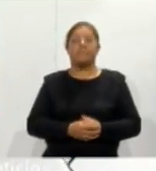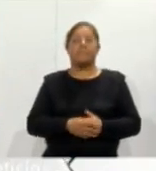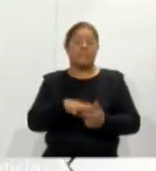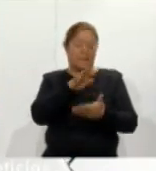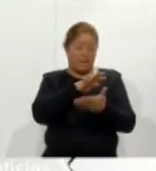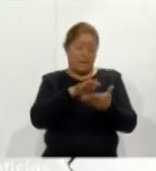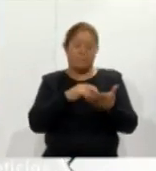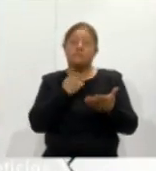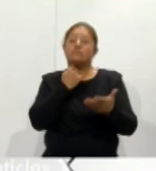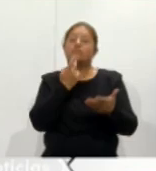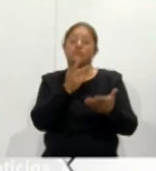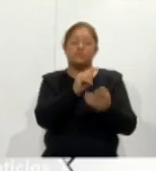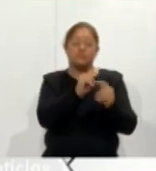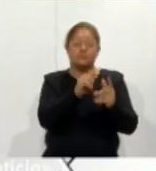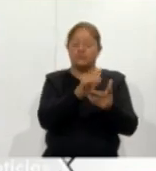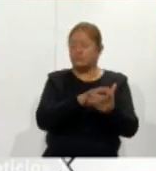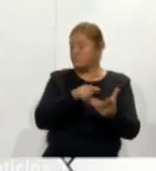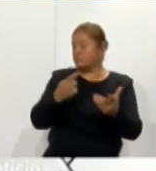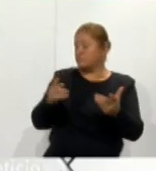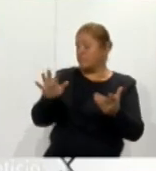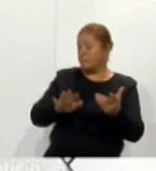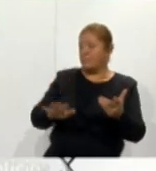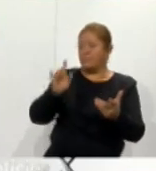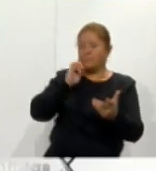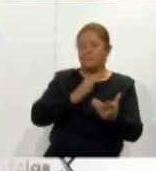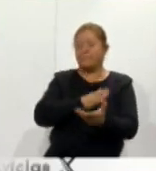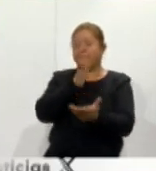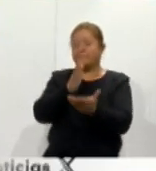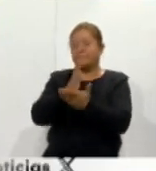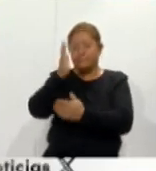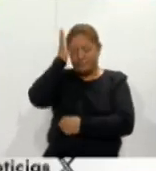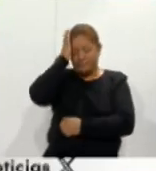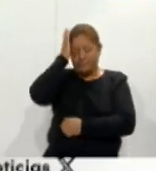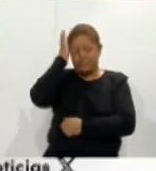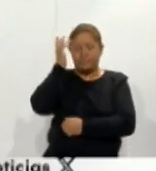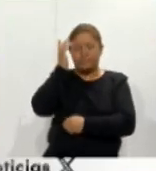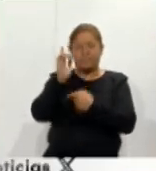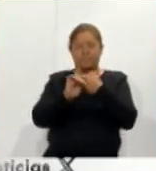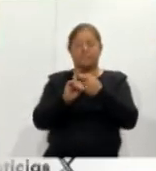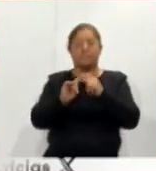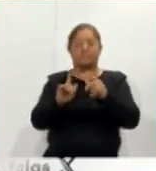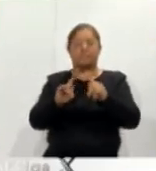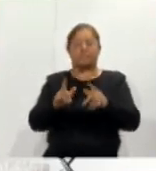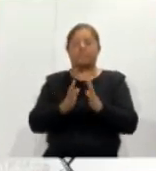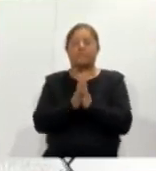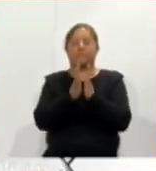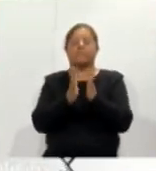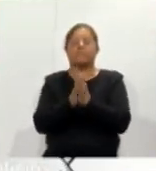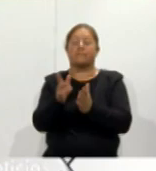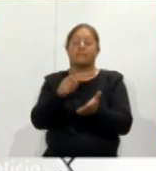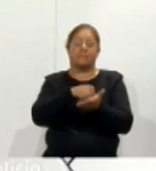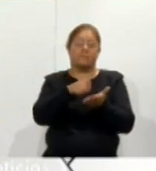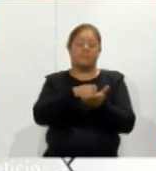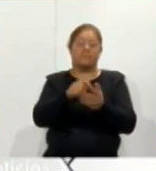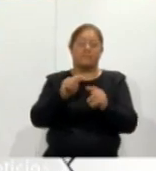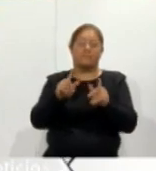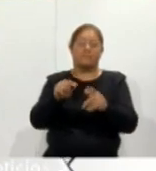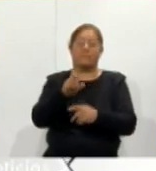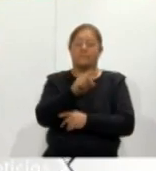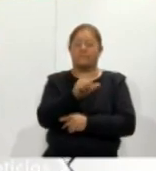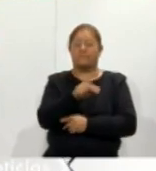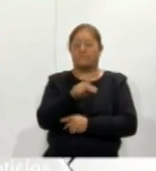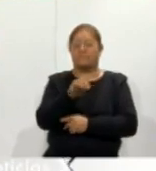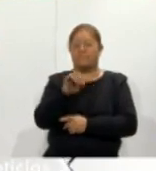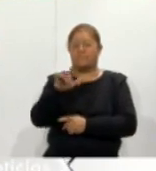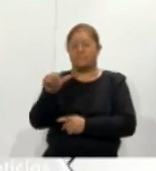de lectura en voz alta Tlaxcala lee a las mujeres. Visitó la cabecera municipal de Santa Cruz, Tlaxcala. Participaron las escritoras tlaxcaltecas Daniela